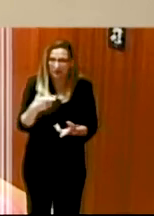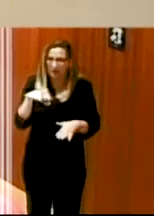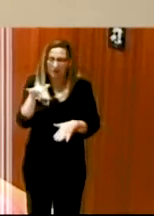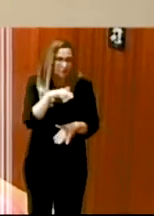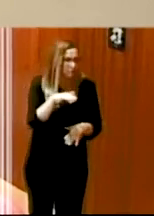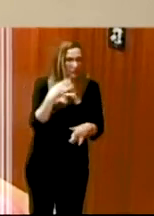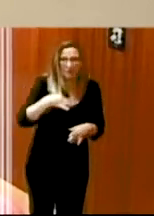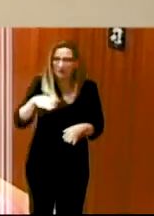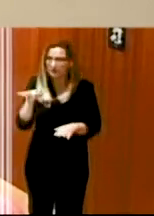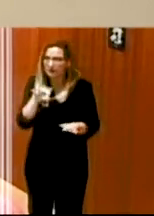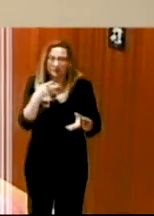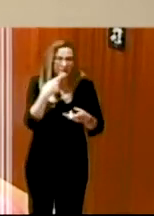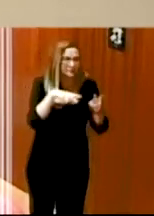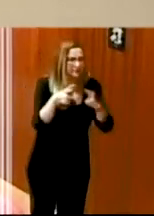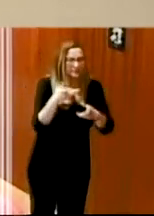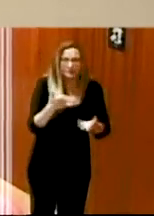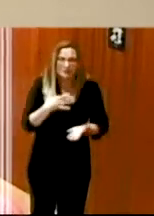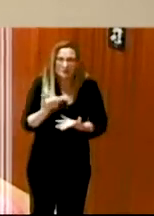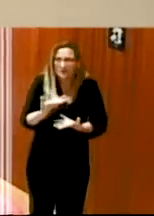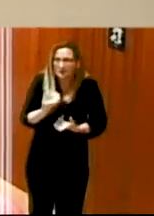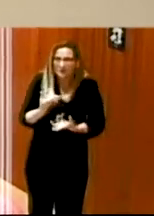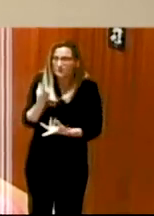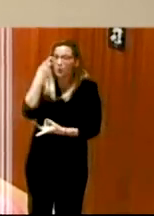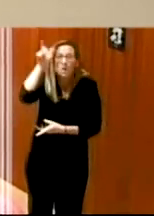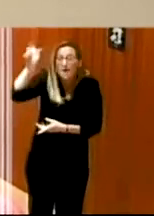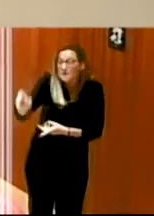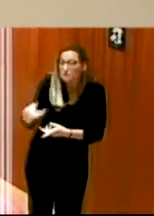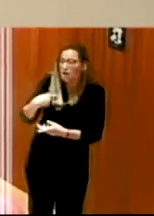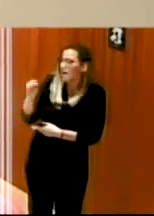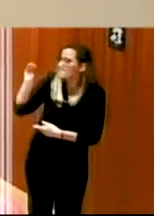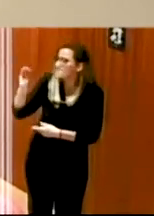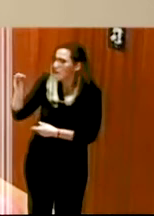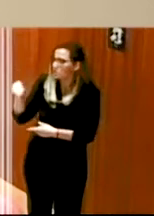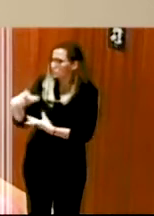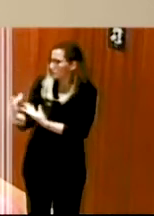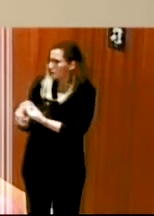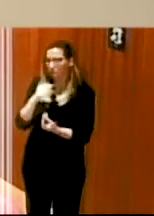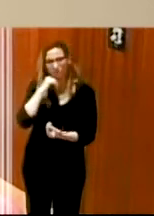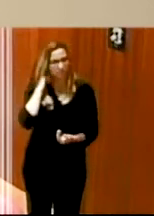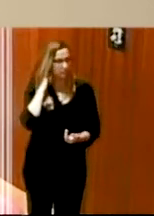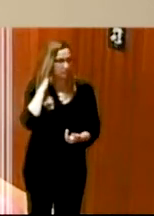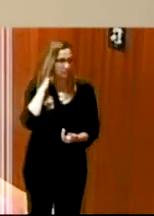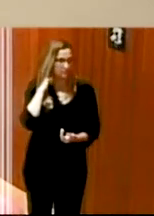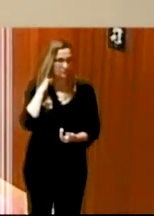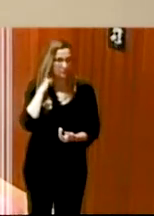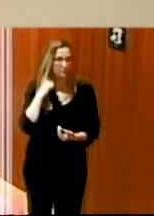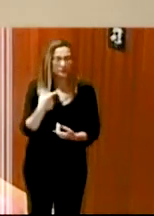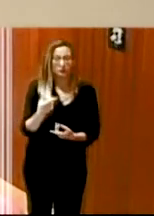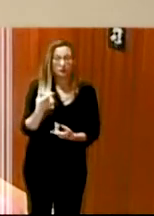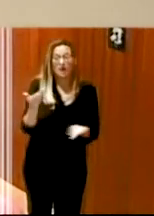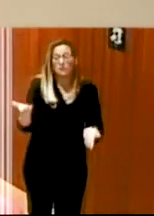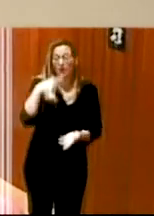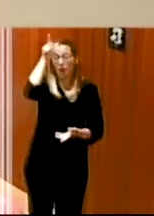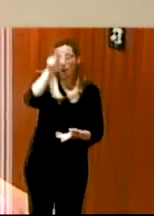ir al baño dónde había a quién preguntar sin que tuviera que ser alguien del público con lo cual que el personal estuviera